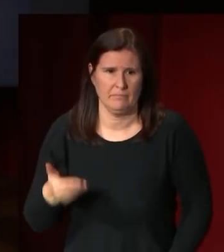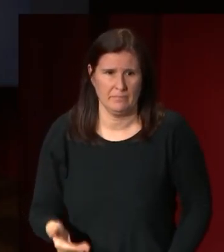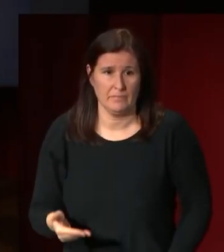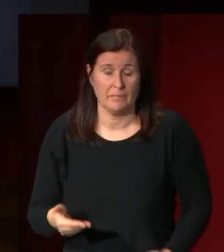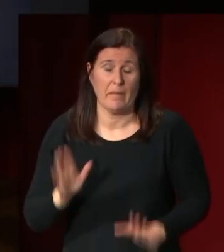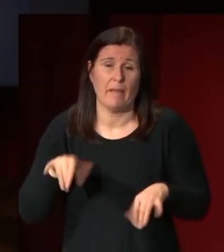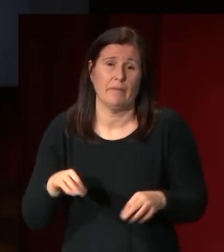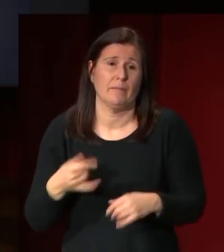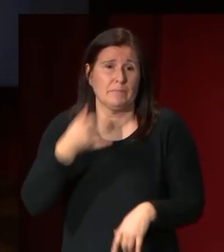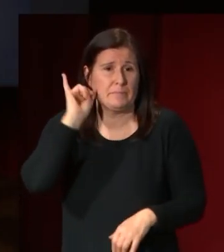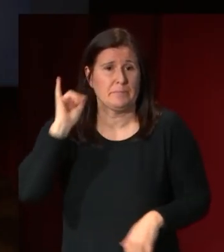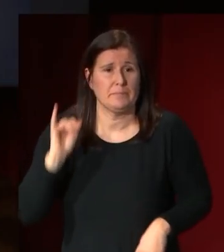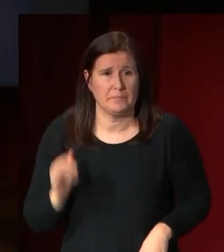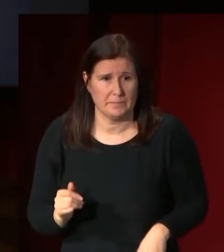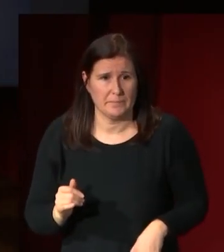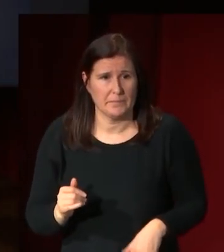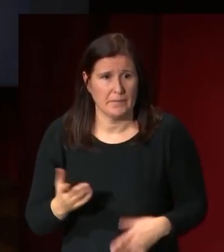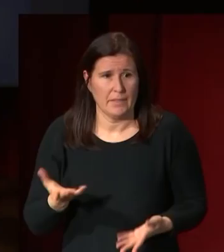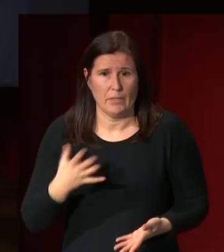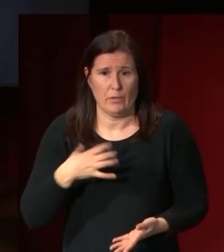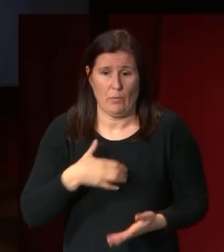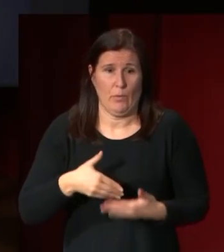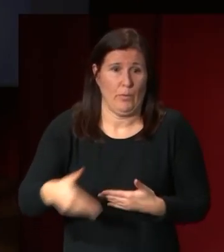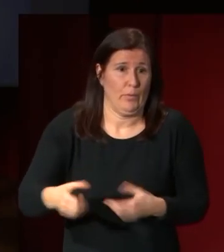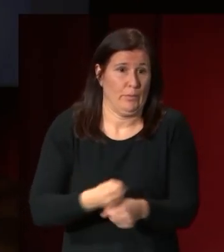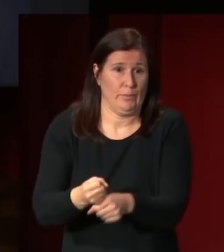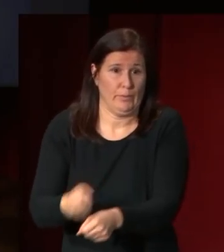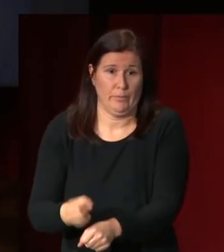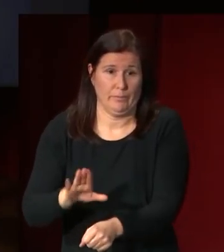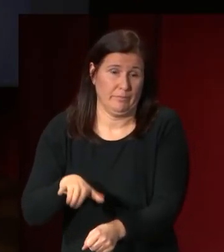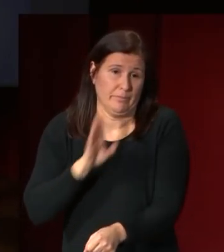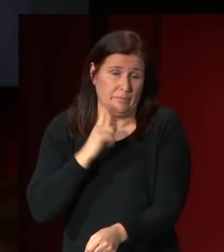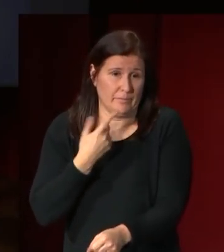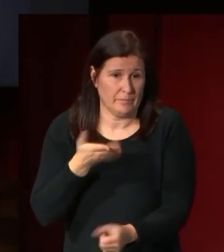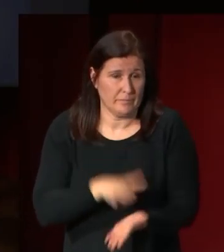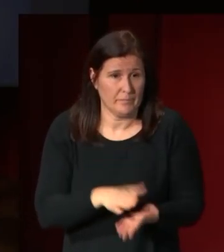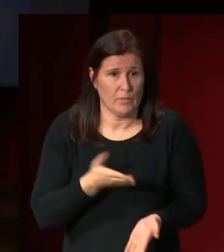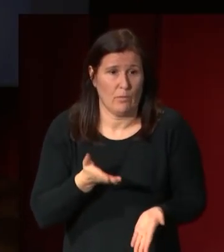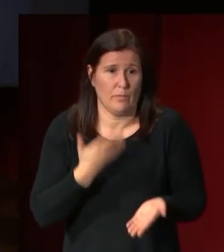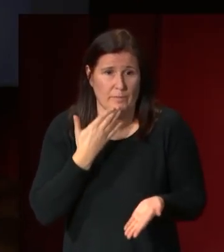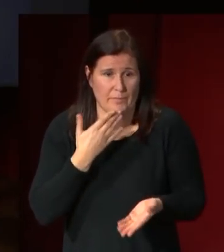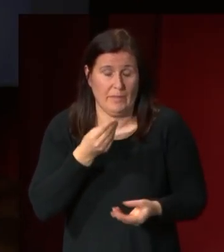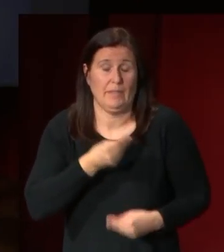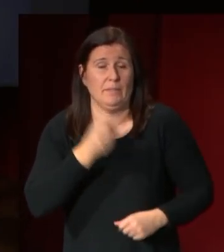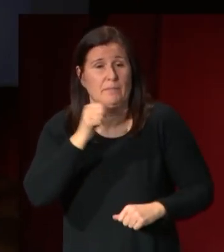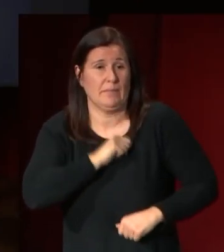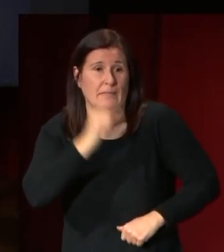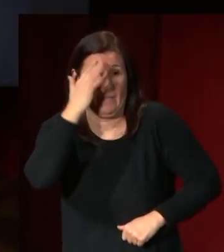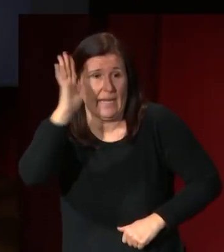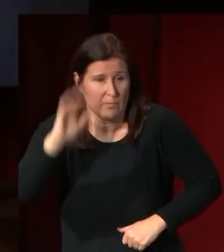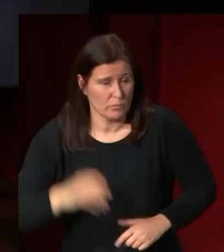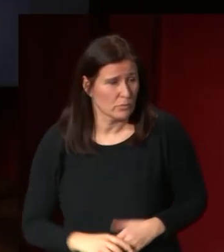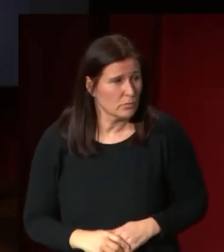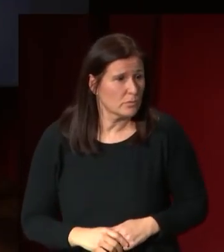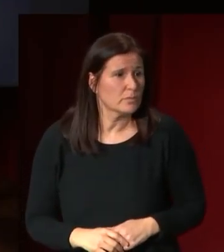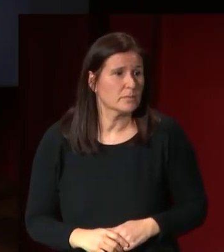desafortunadamente pues no pudieron tener un recorrido como hubiera sido lo esperado de forma